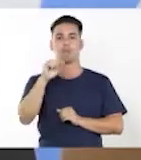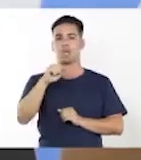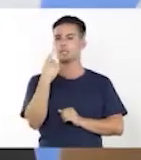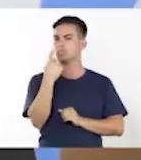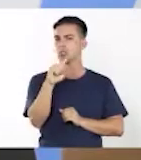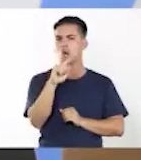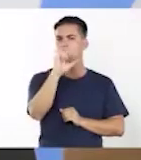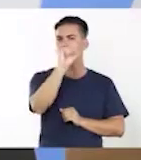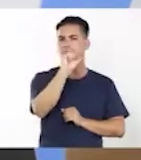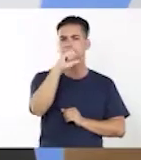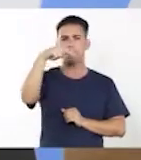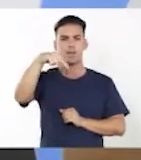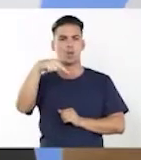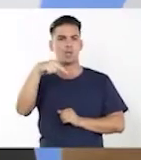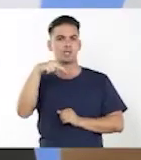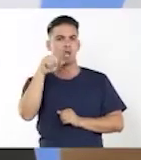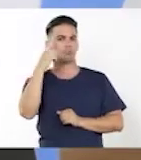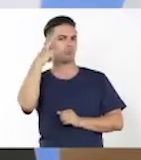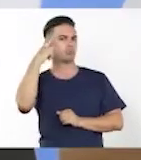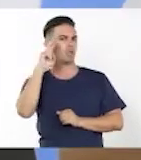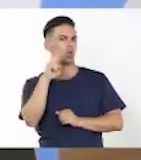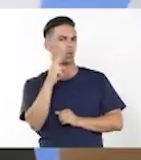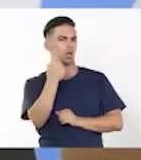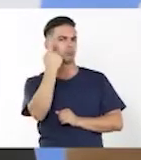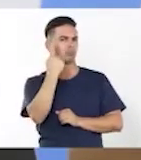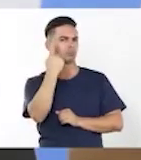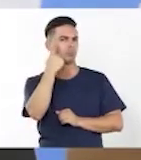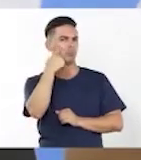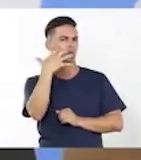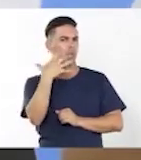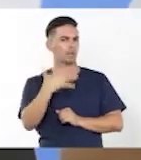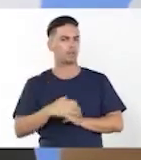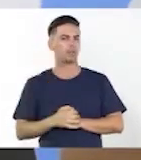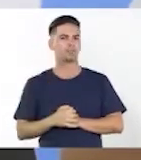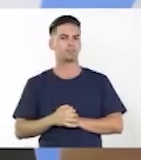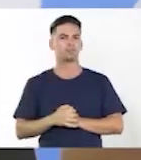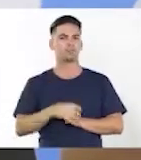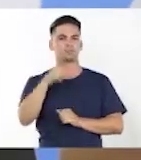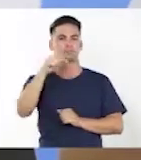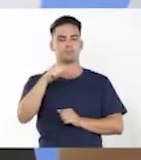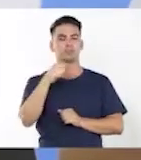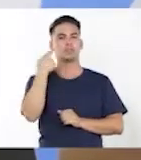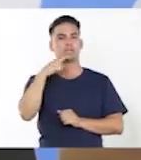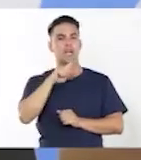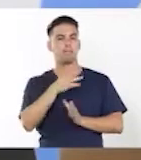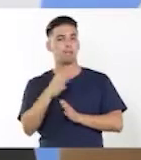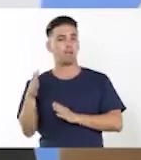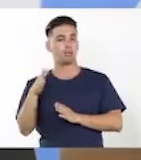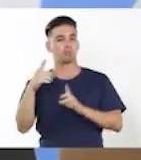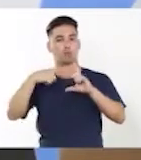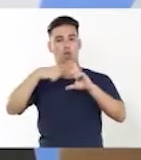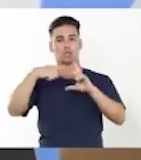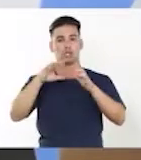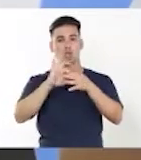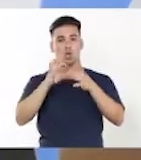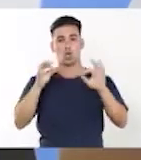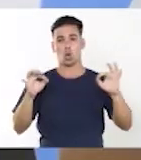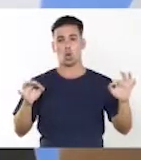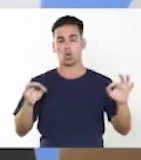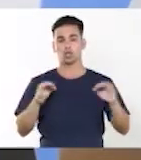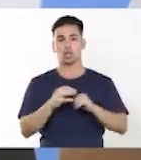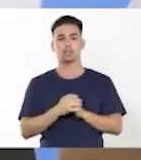Solamente voy a hacer un recordatorio. Y en cuanto a la concordancia entre